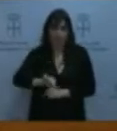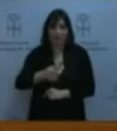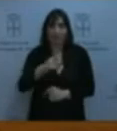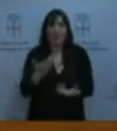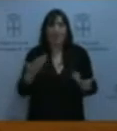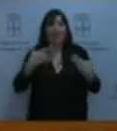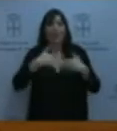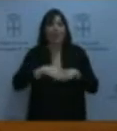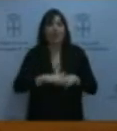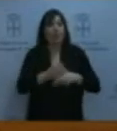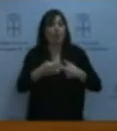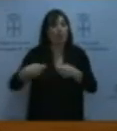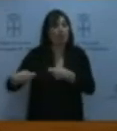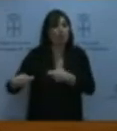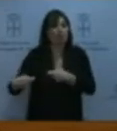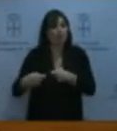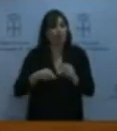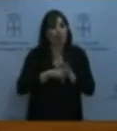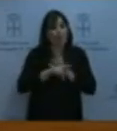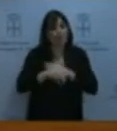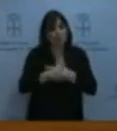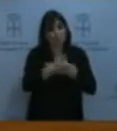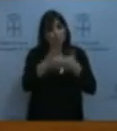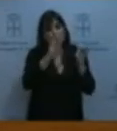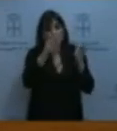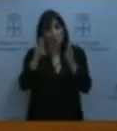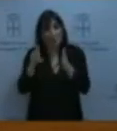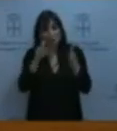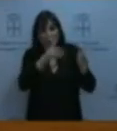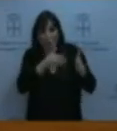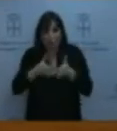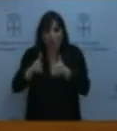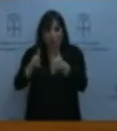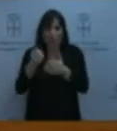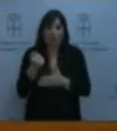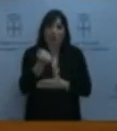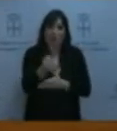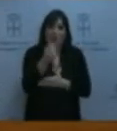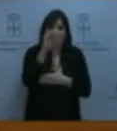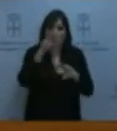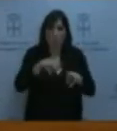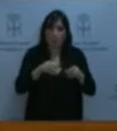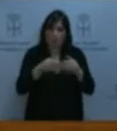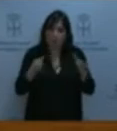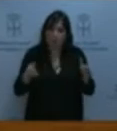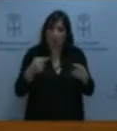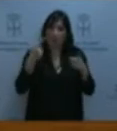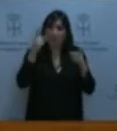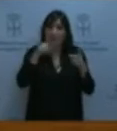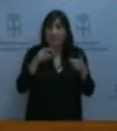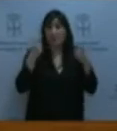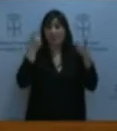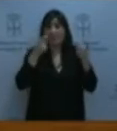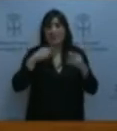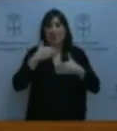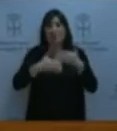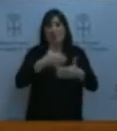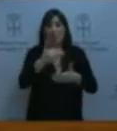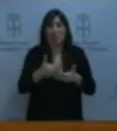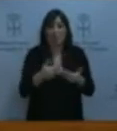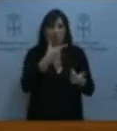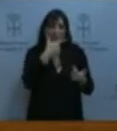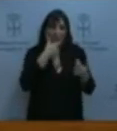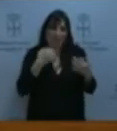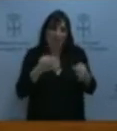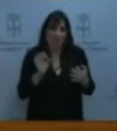asesoramiento, orientación y apoyo al emprendimiento, la simplificación de todos los procedimientos administrativos, en fin, el acceso a la financiación. Vamos